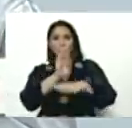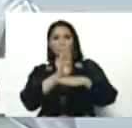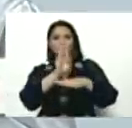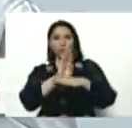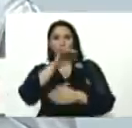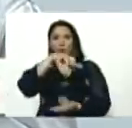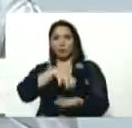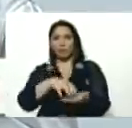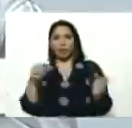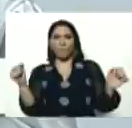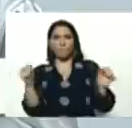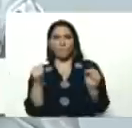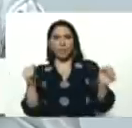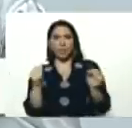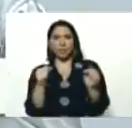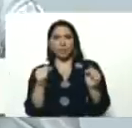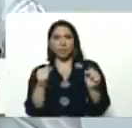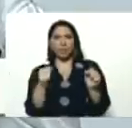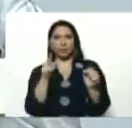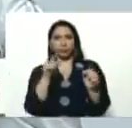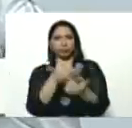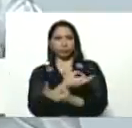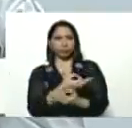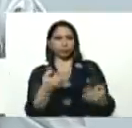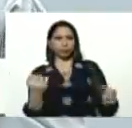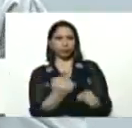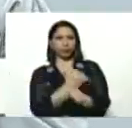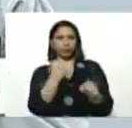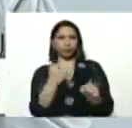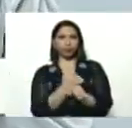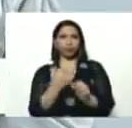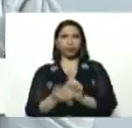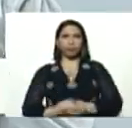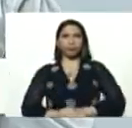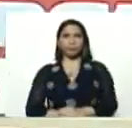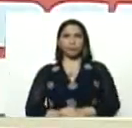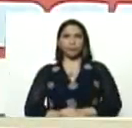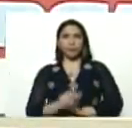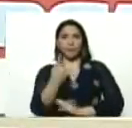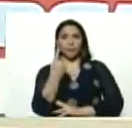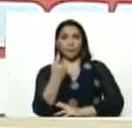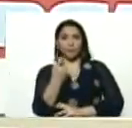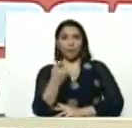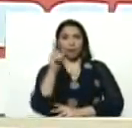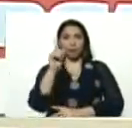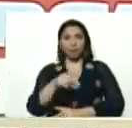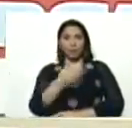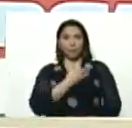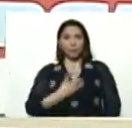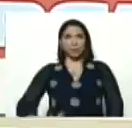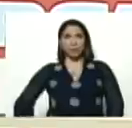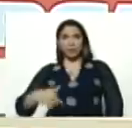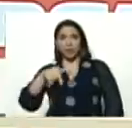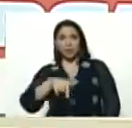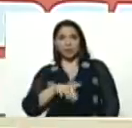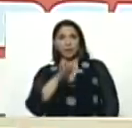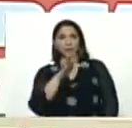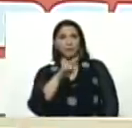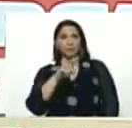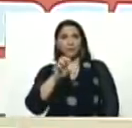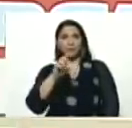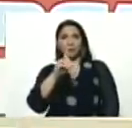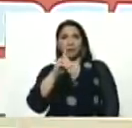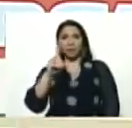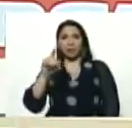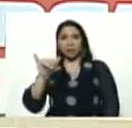del estado Mérida, que ha hecho un extraordinario trabajo, nos falta hoy aquí, presidente, Freddy Bernal, porque está autorizado, porque está